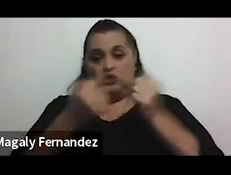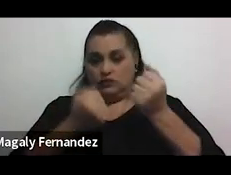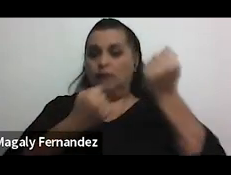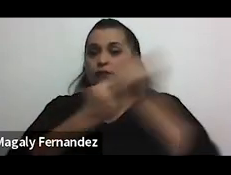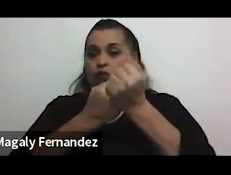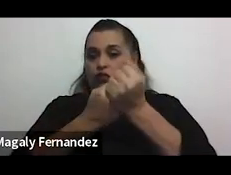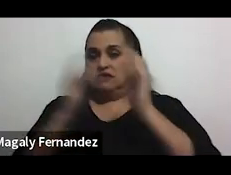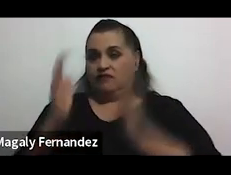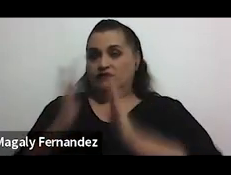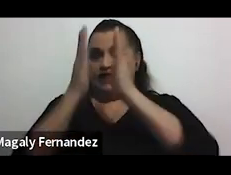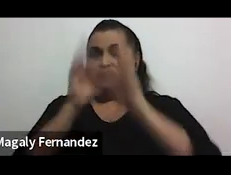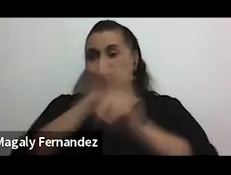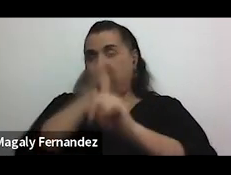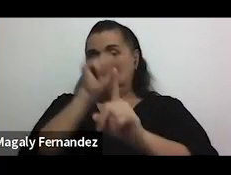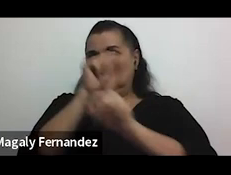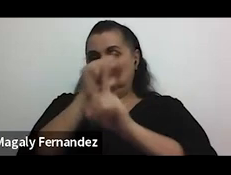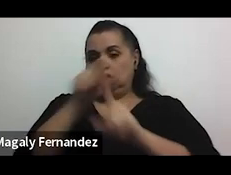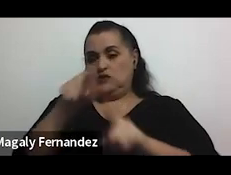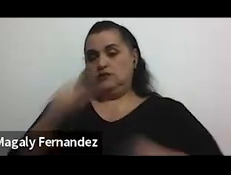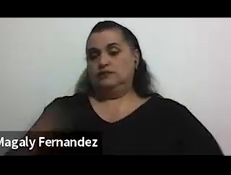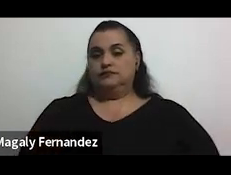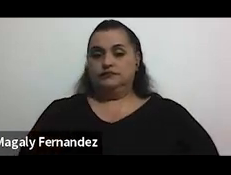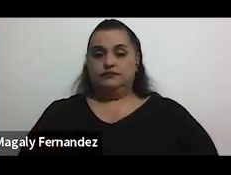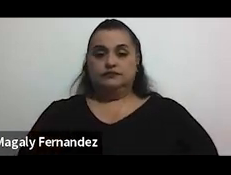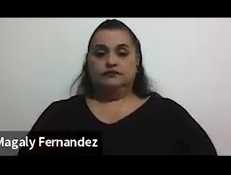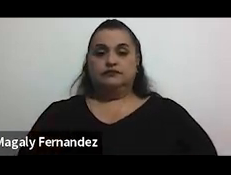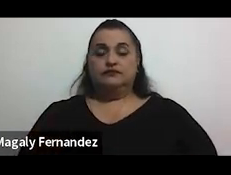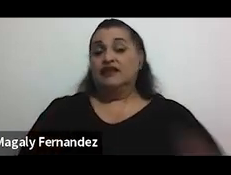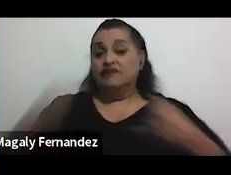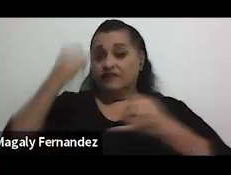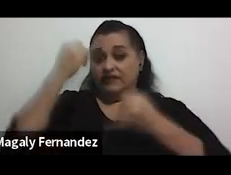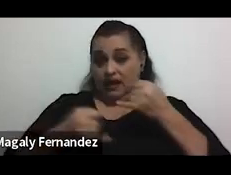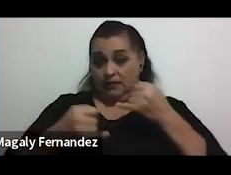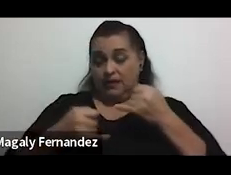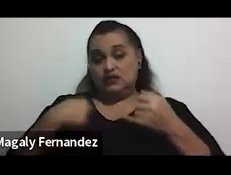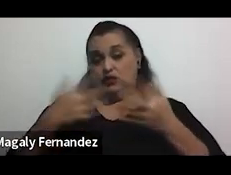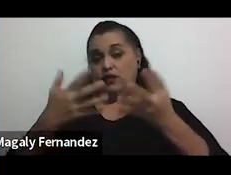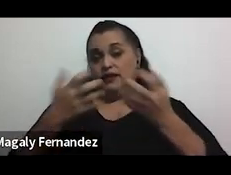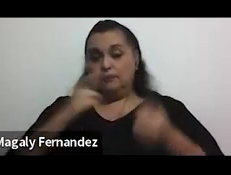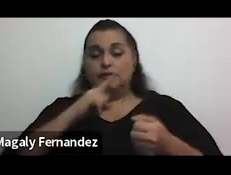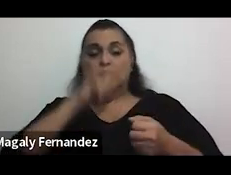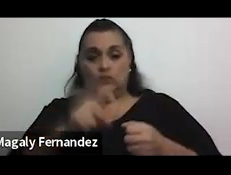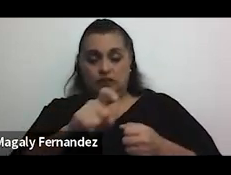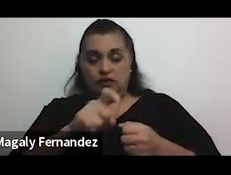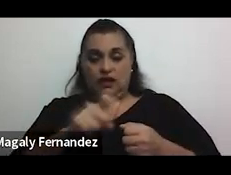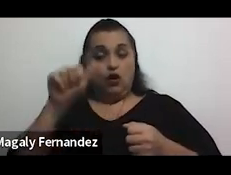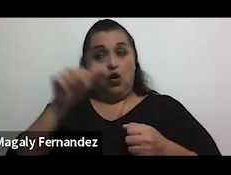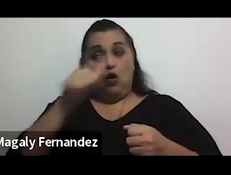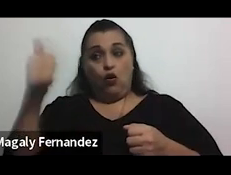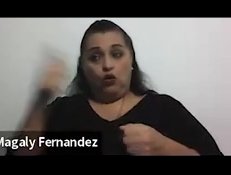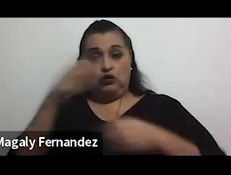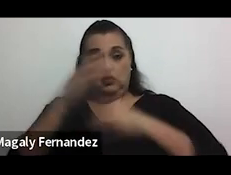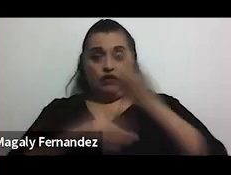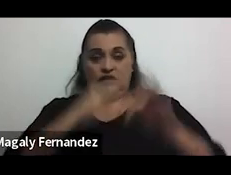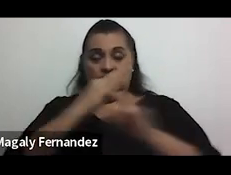situaciones de hostigamiento sexual y finalmente les quería presentar un otro tipo de acoso